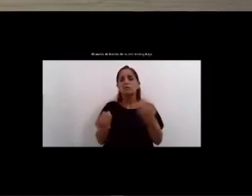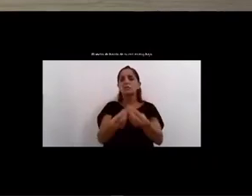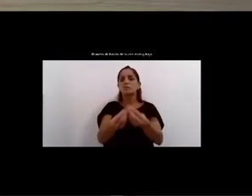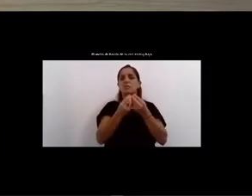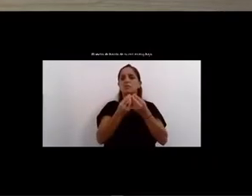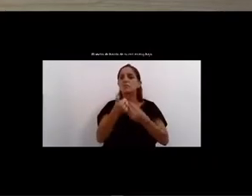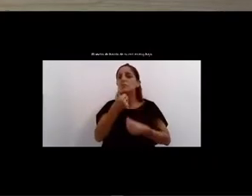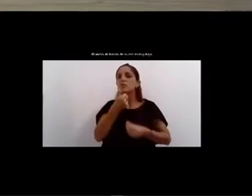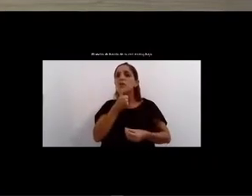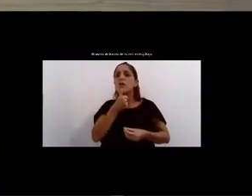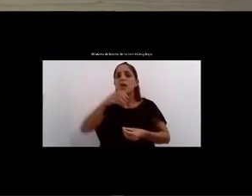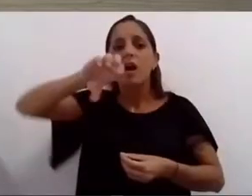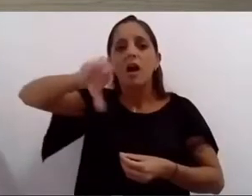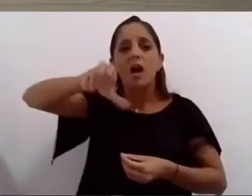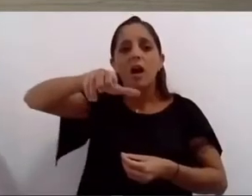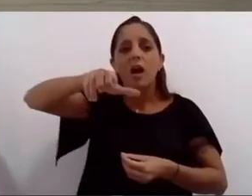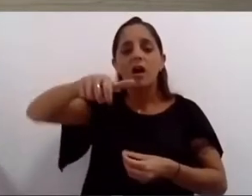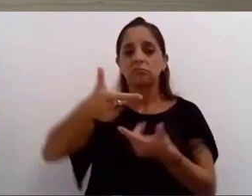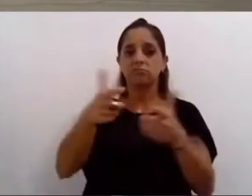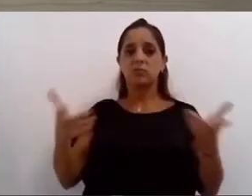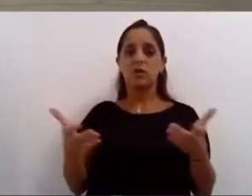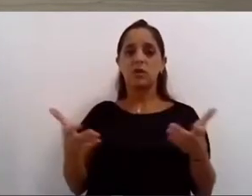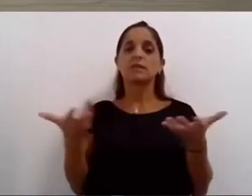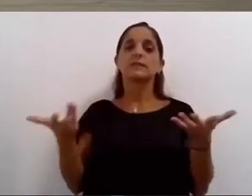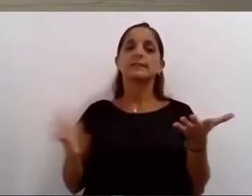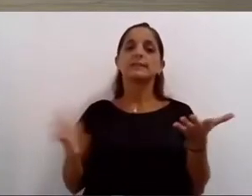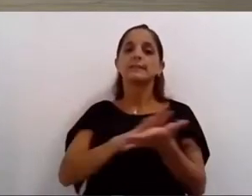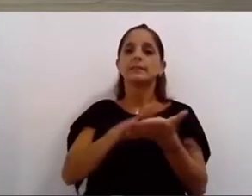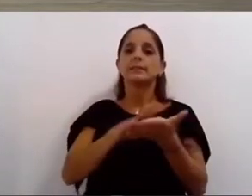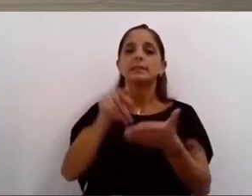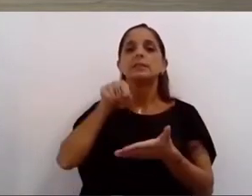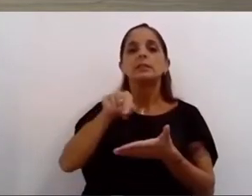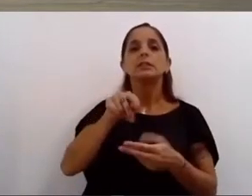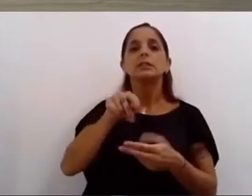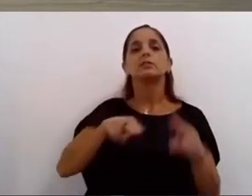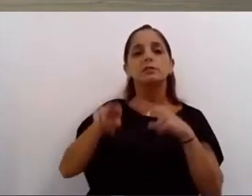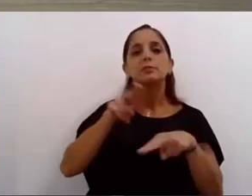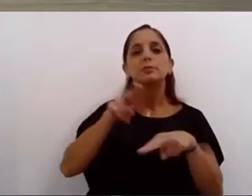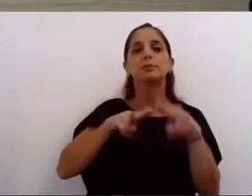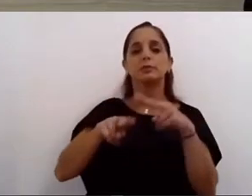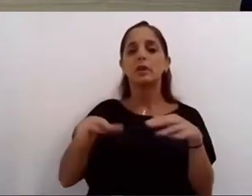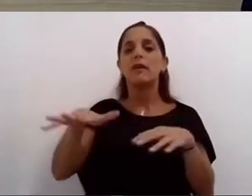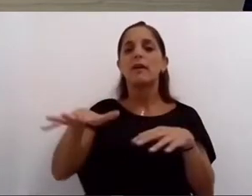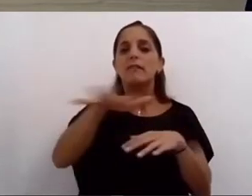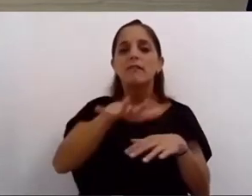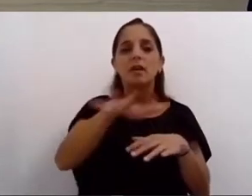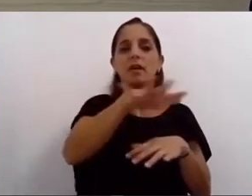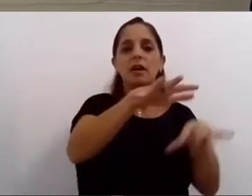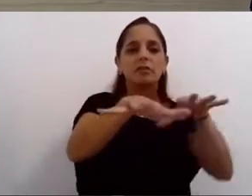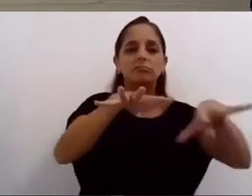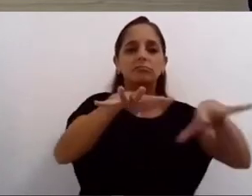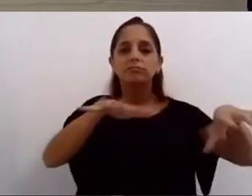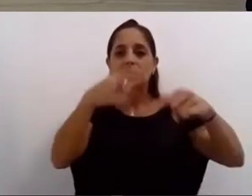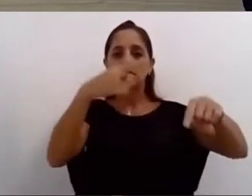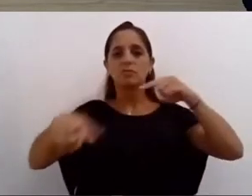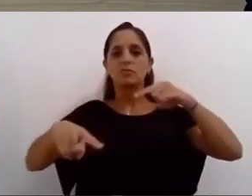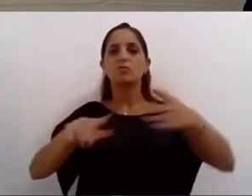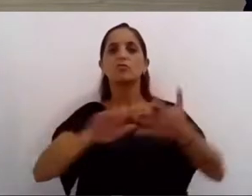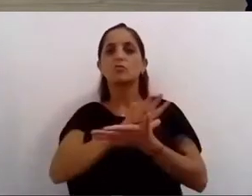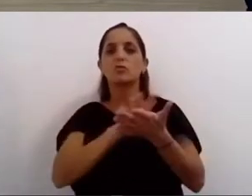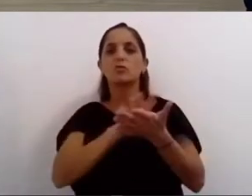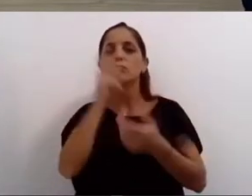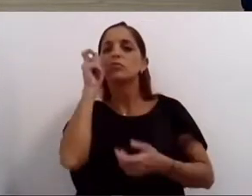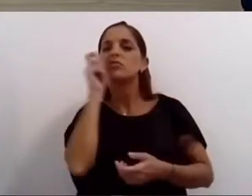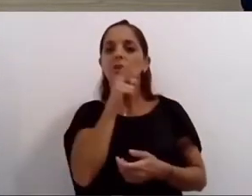estamos trabajando para reparar esta deuda pero nuestros barrios necesitan soluciones ya junto a los equipos de